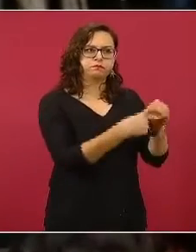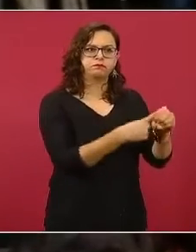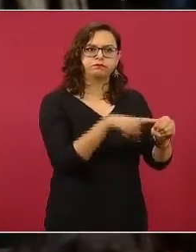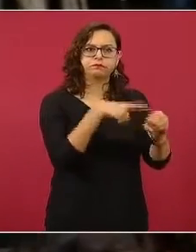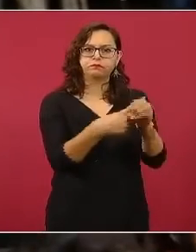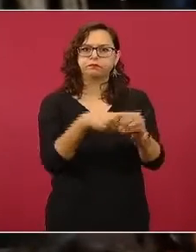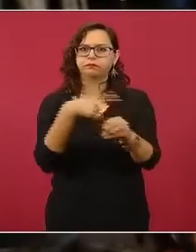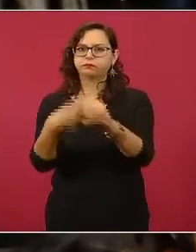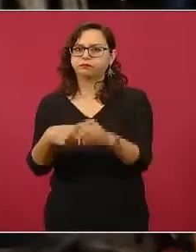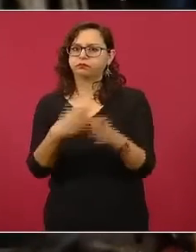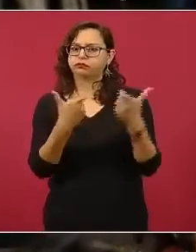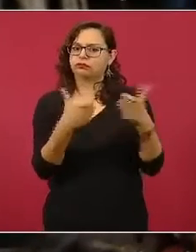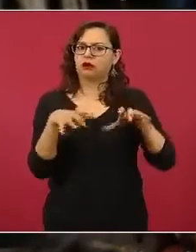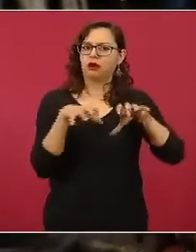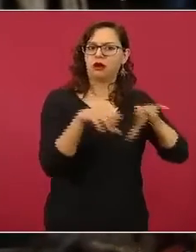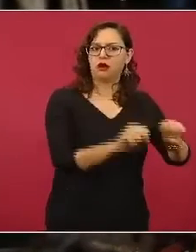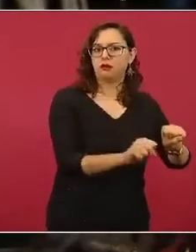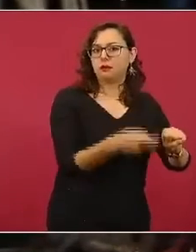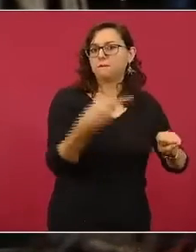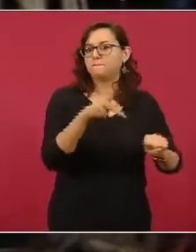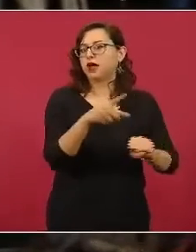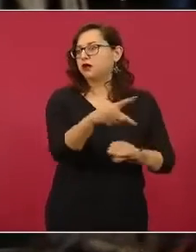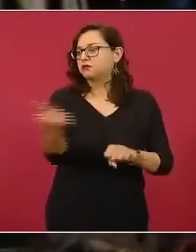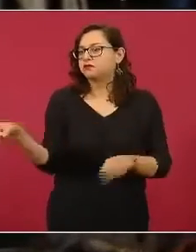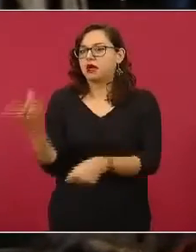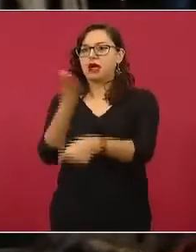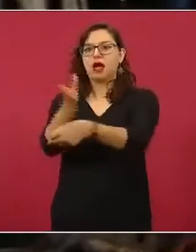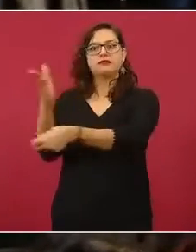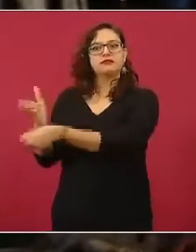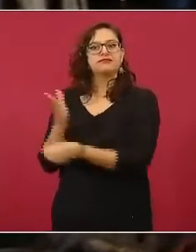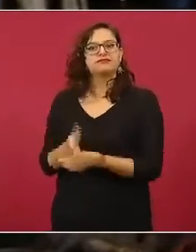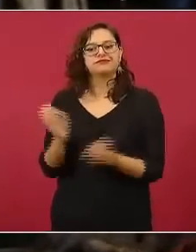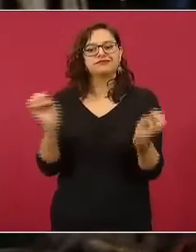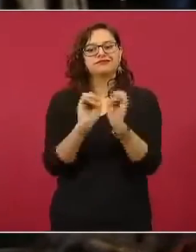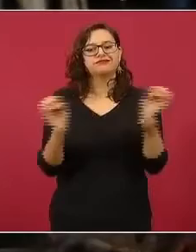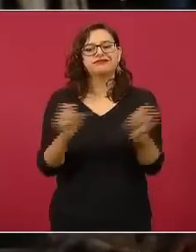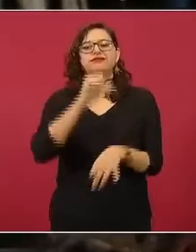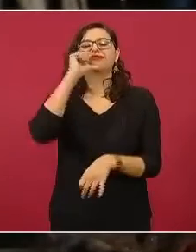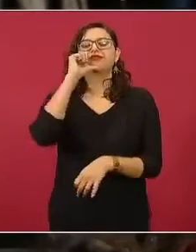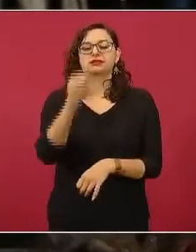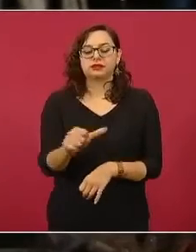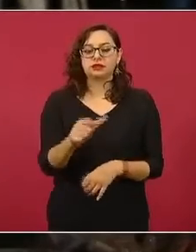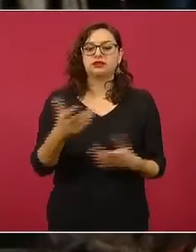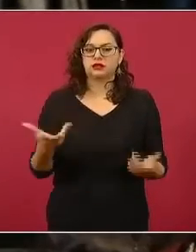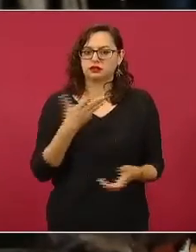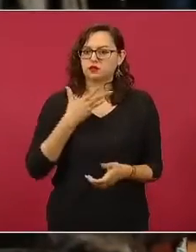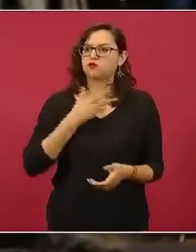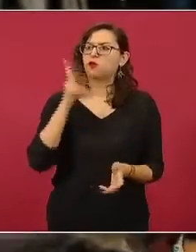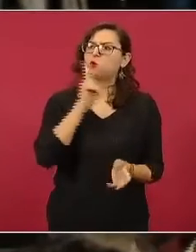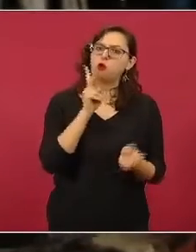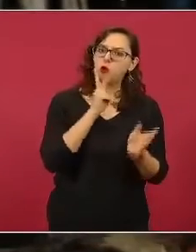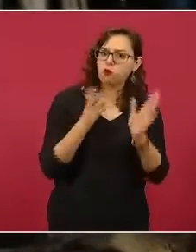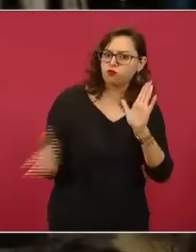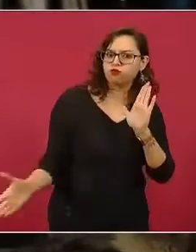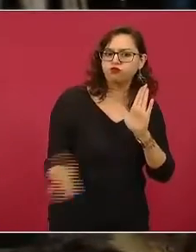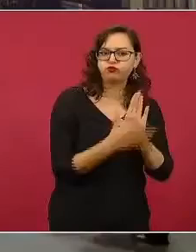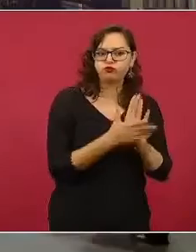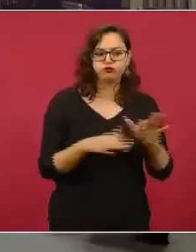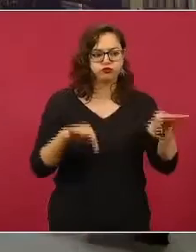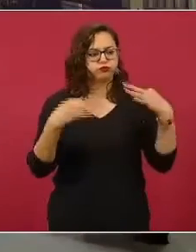Federación, que también encubre a la función pública con este expediente que le voy a entregar. Aquí le entrego escrituras de empresas y propiedades,